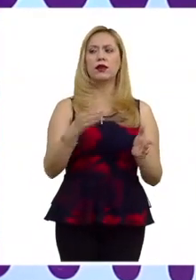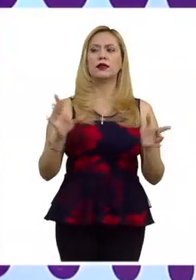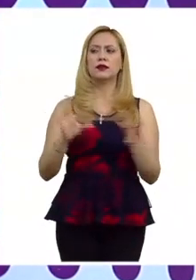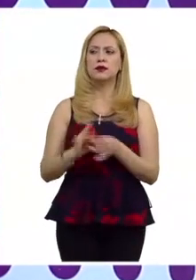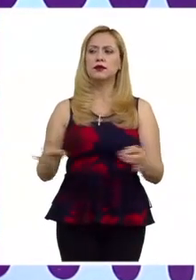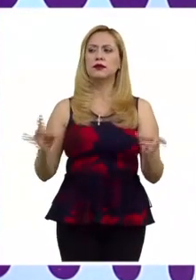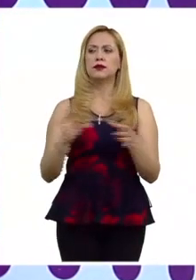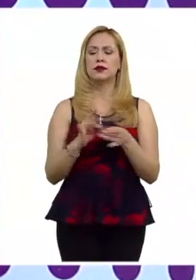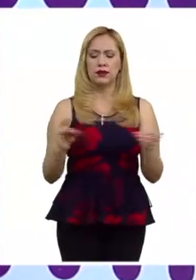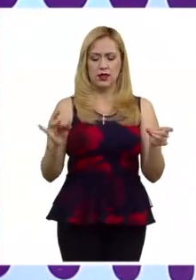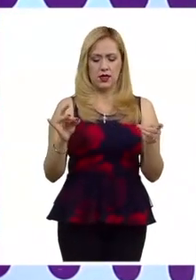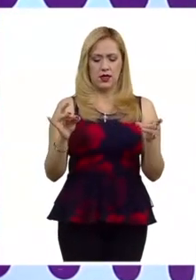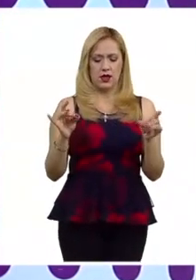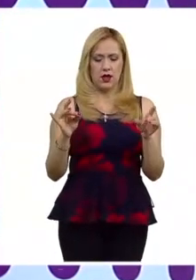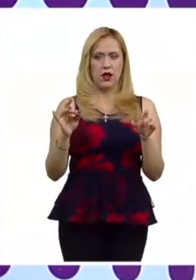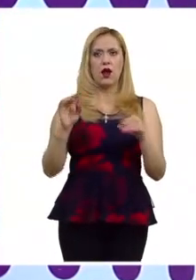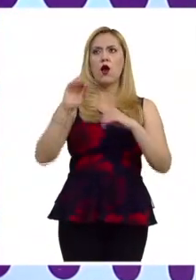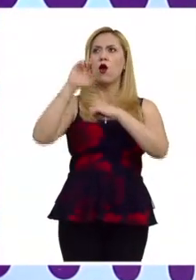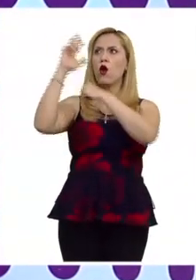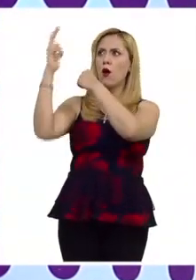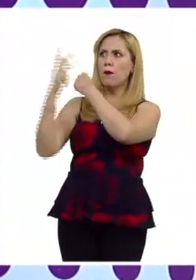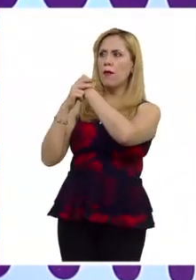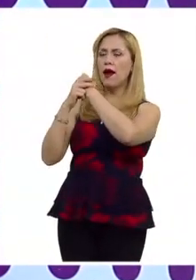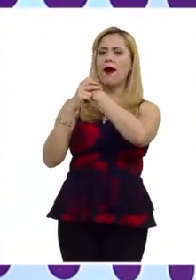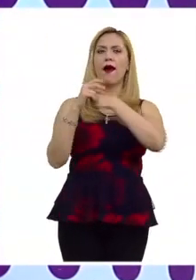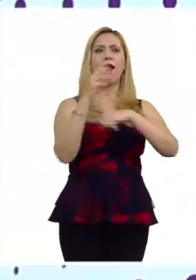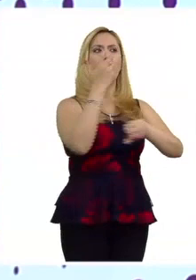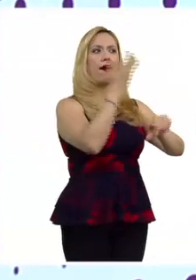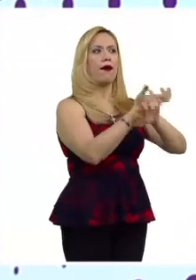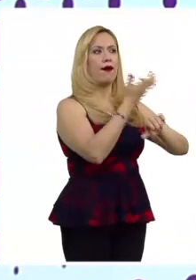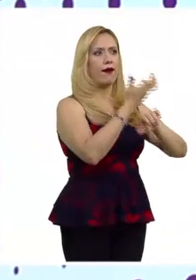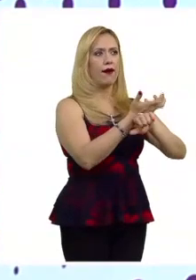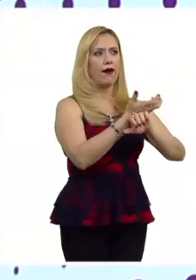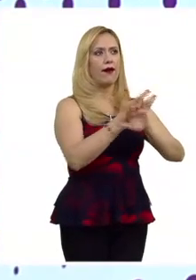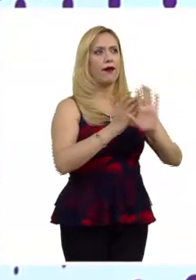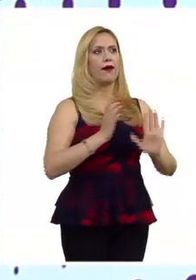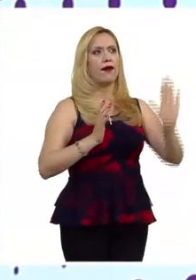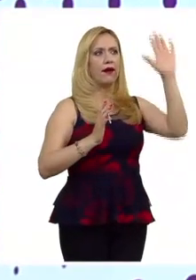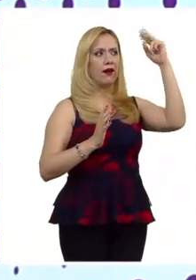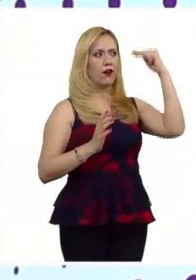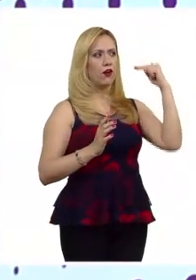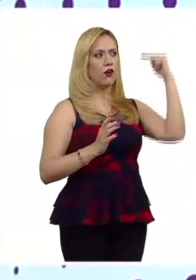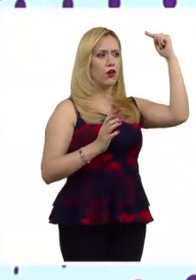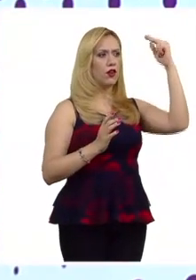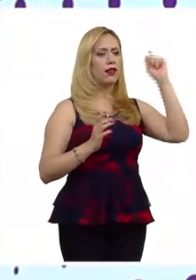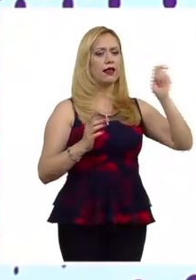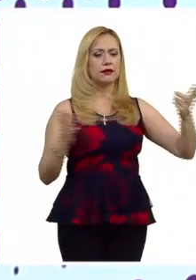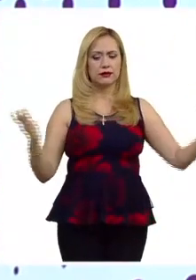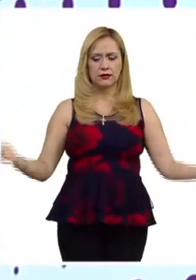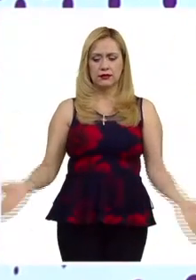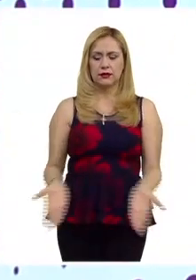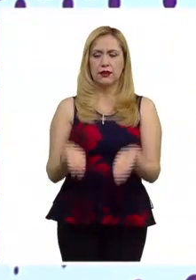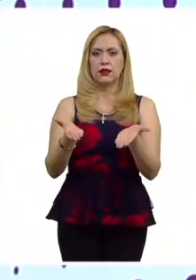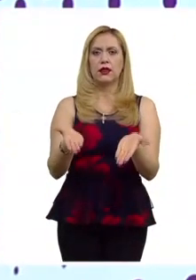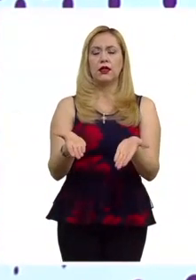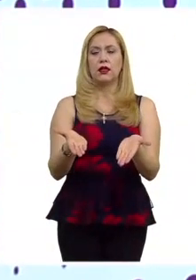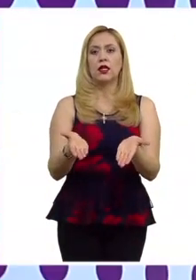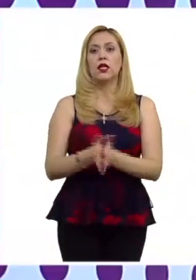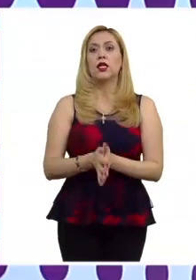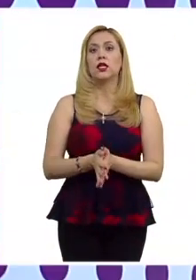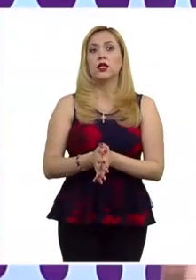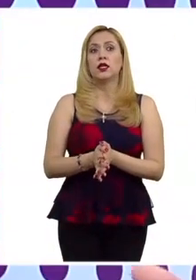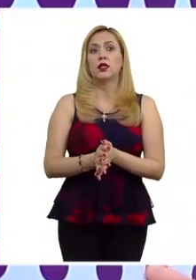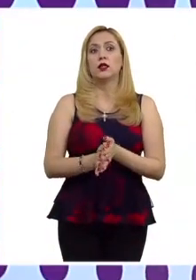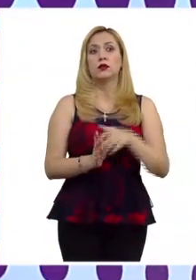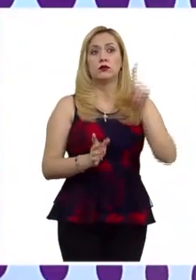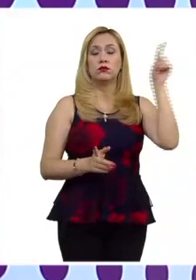de la aproximación europea, la aproximación norteamericana, pues hace ver una norteamericana con